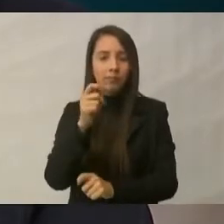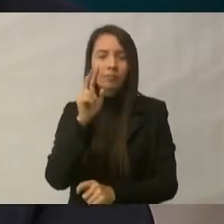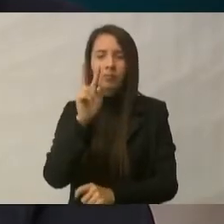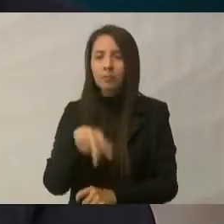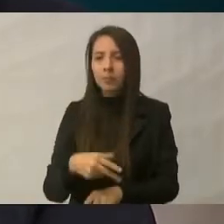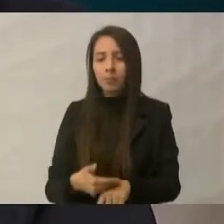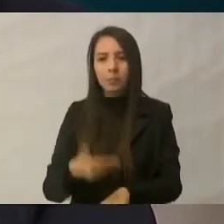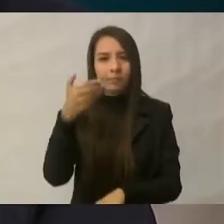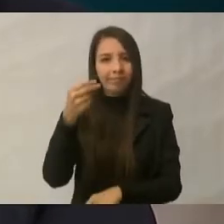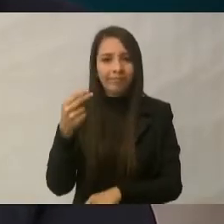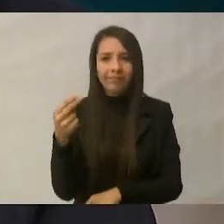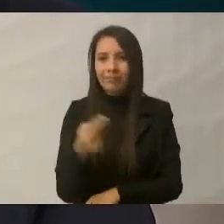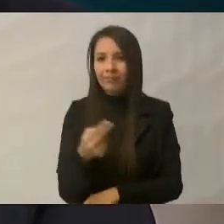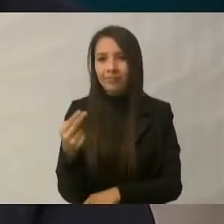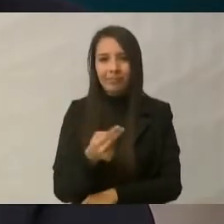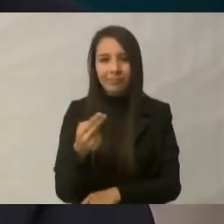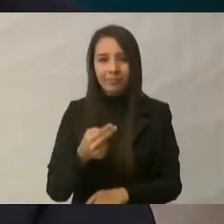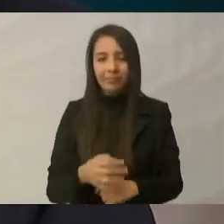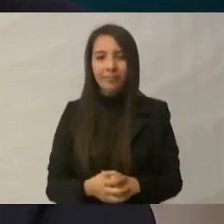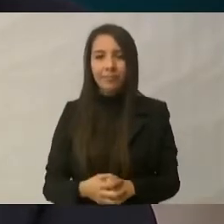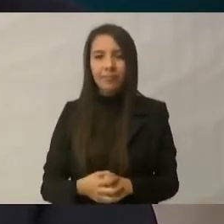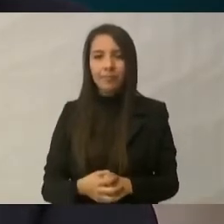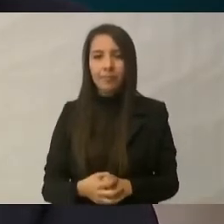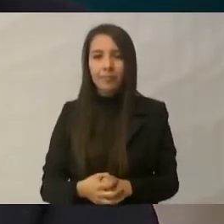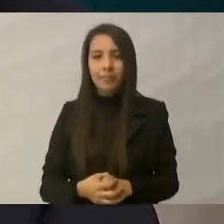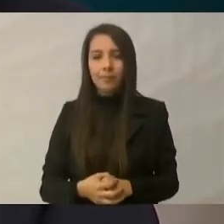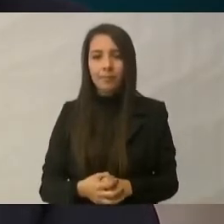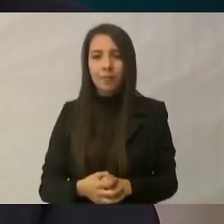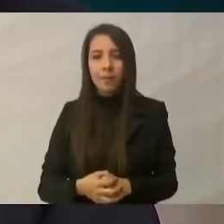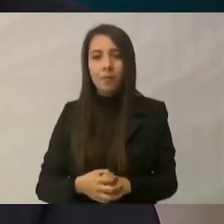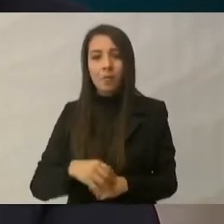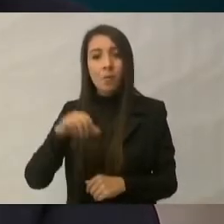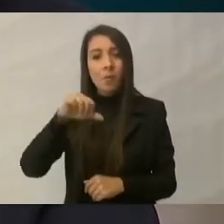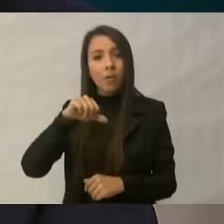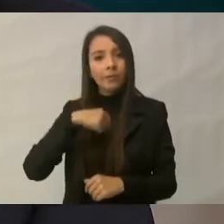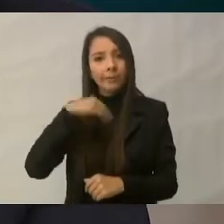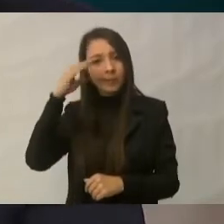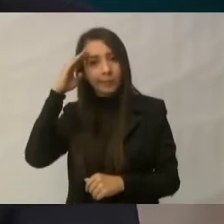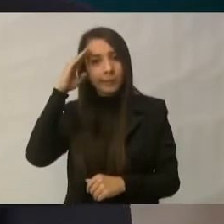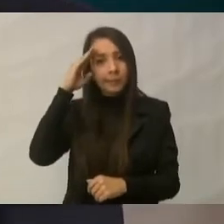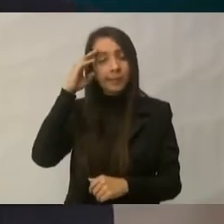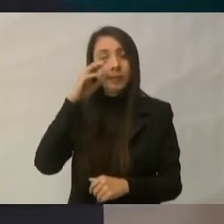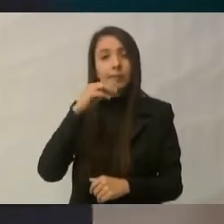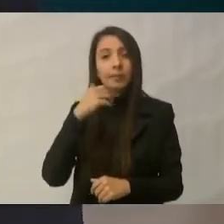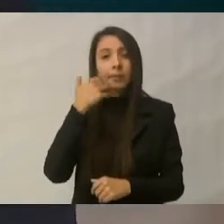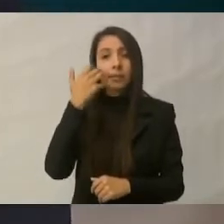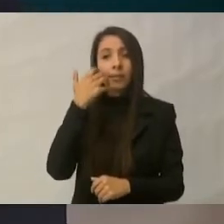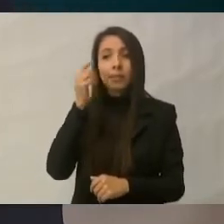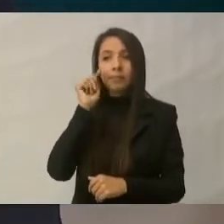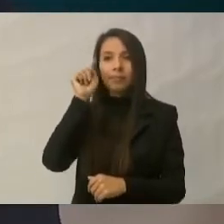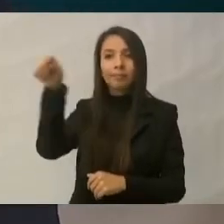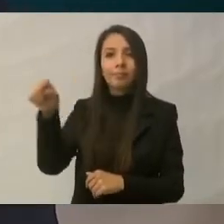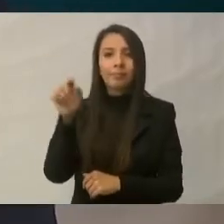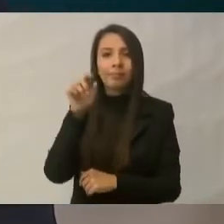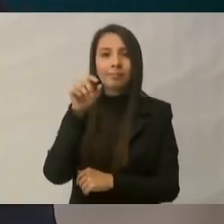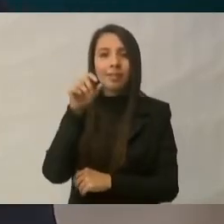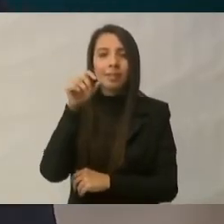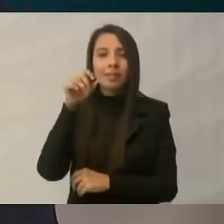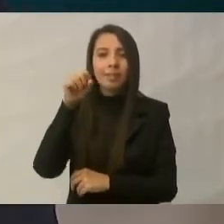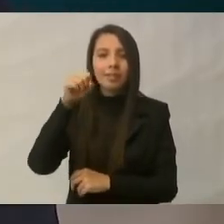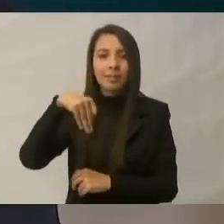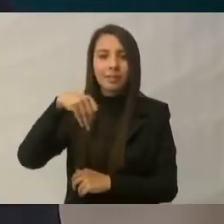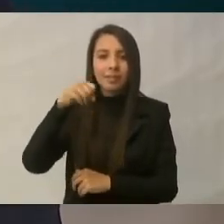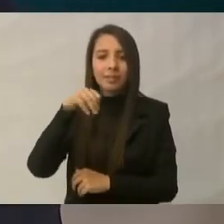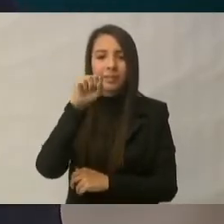Ahora teníamos intenciones de ir a San Felipe, incluso me